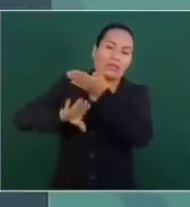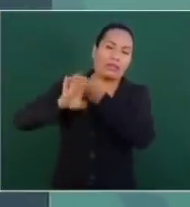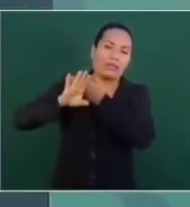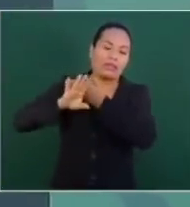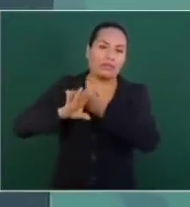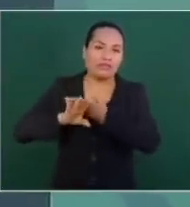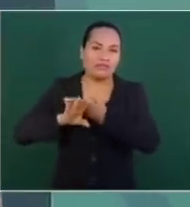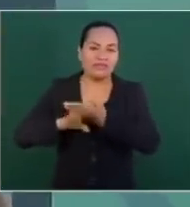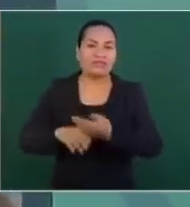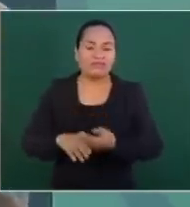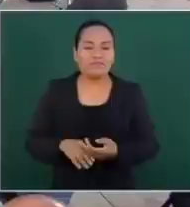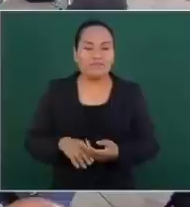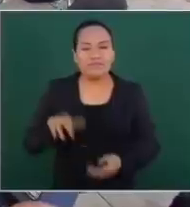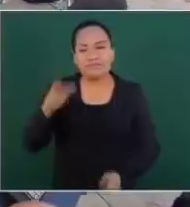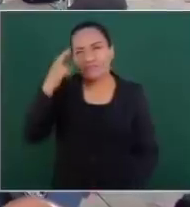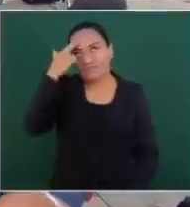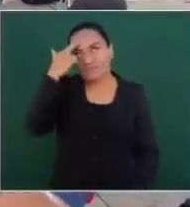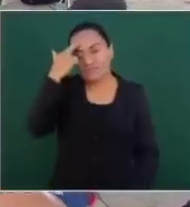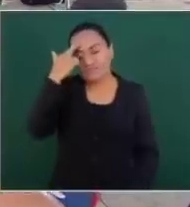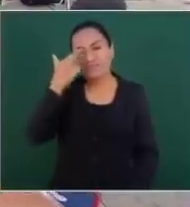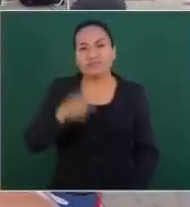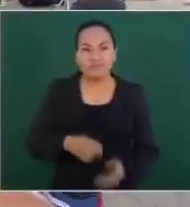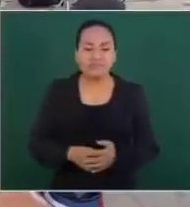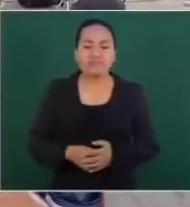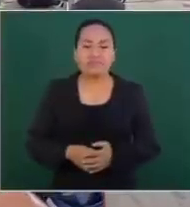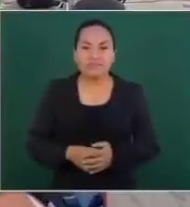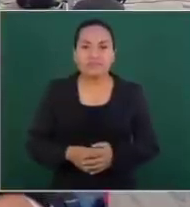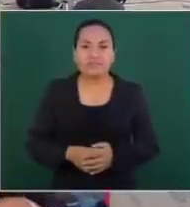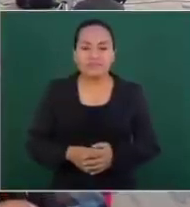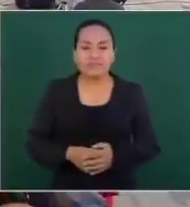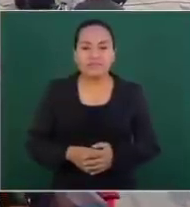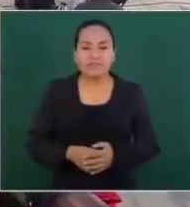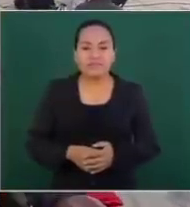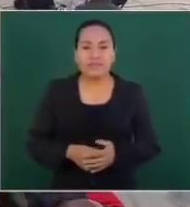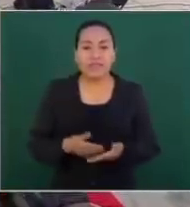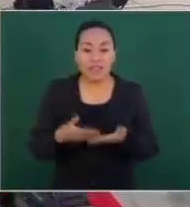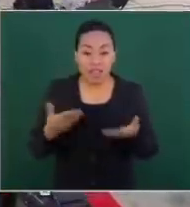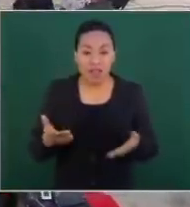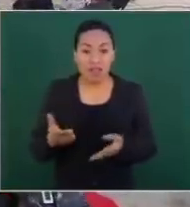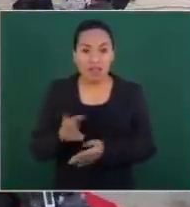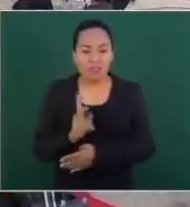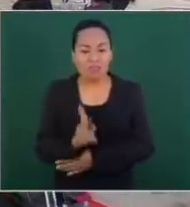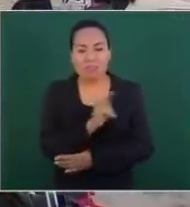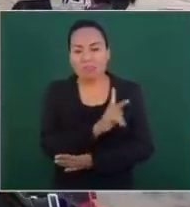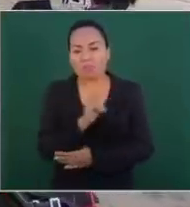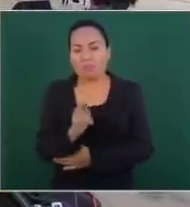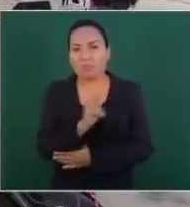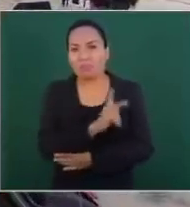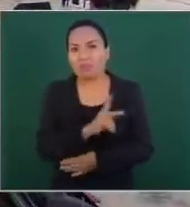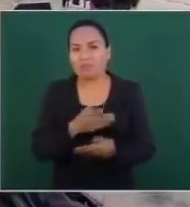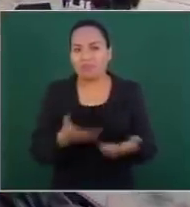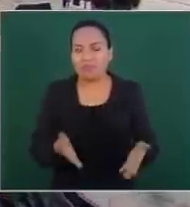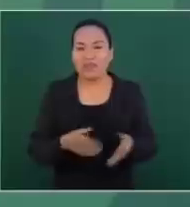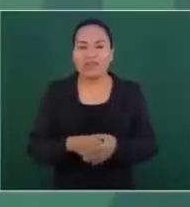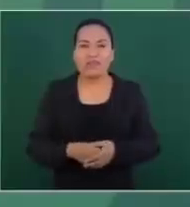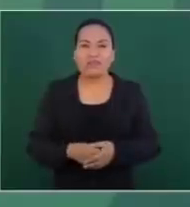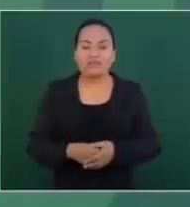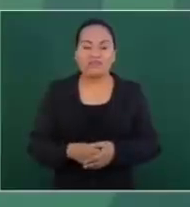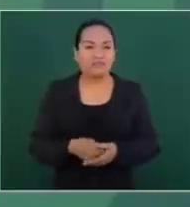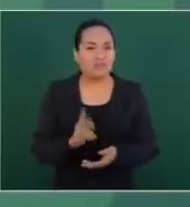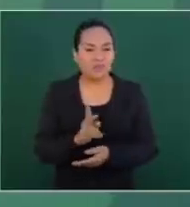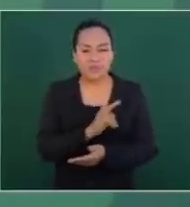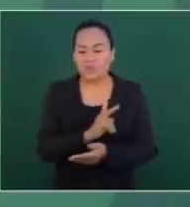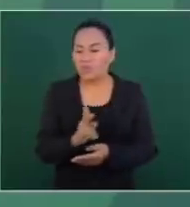La recuerdo bien porque es parecida a la campaña de ahora,